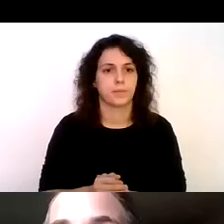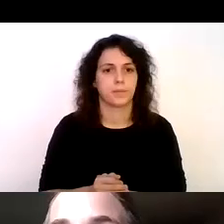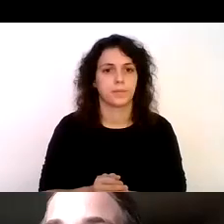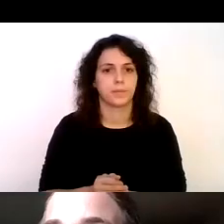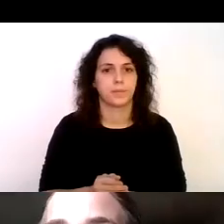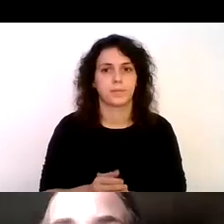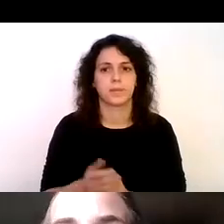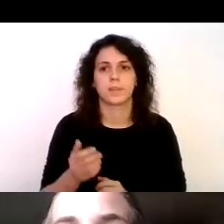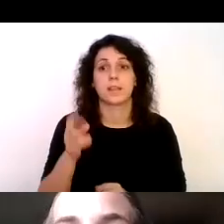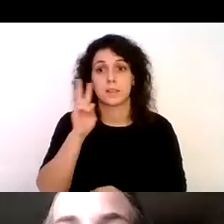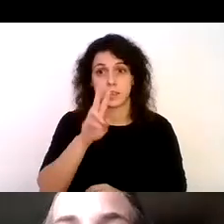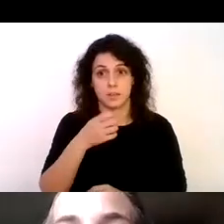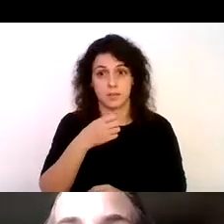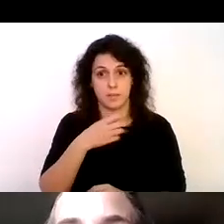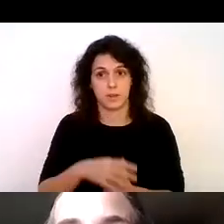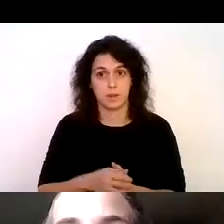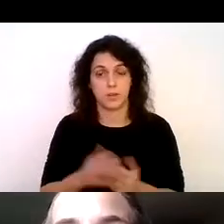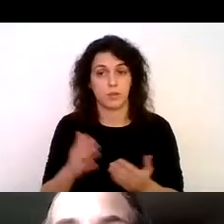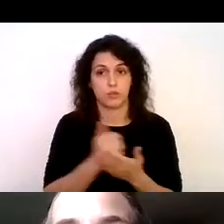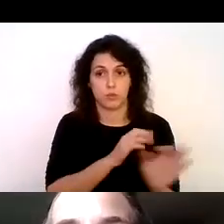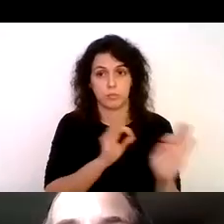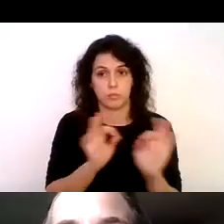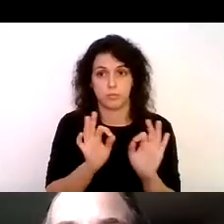se ve bien todo en orden